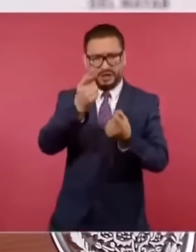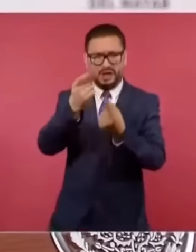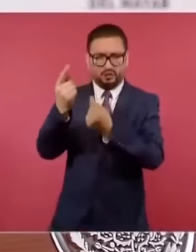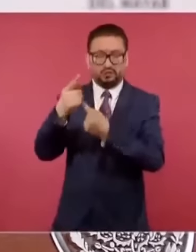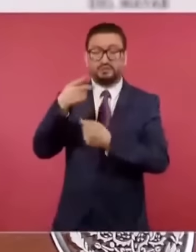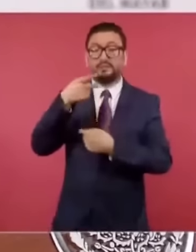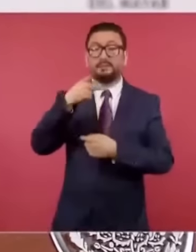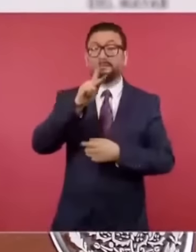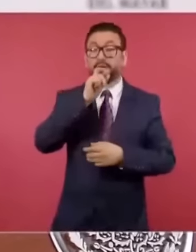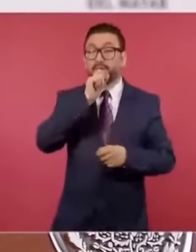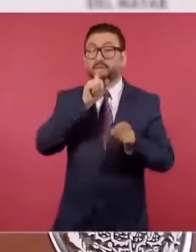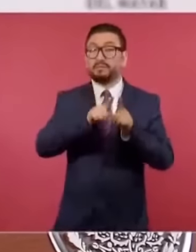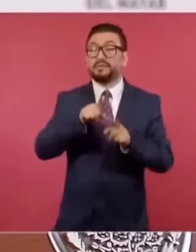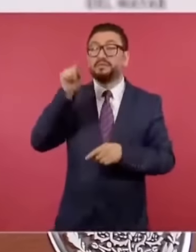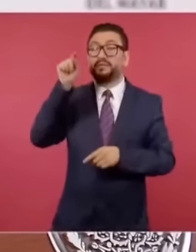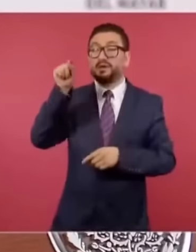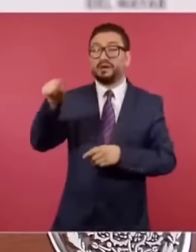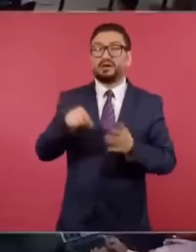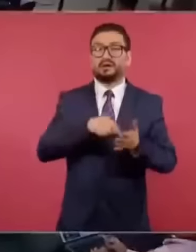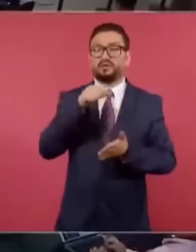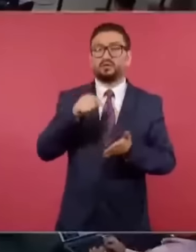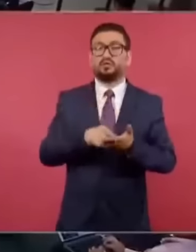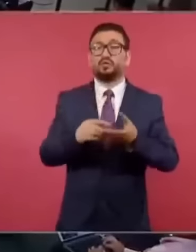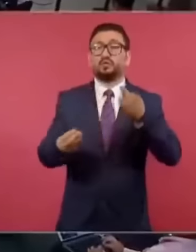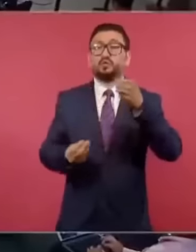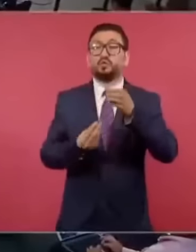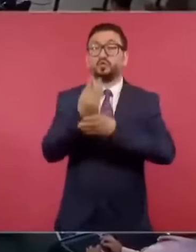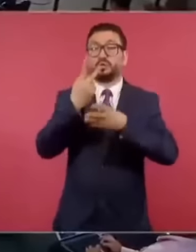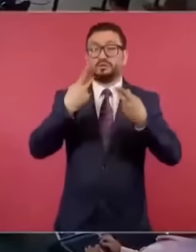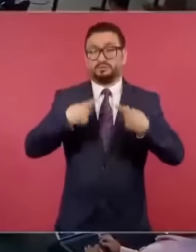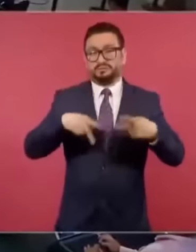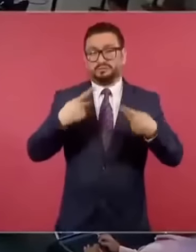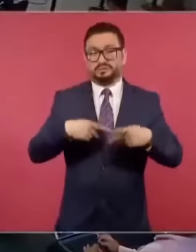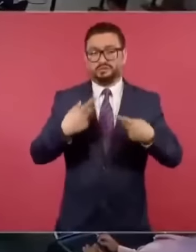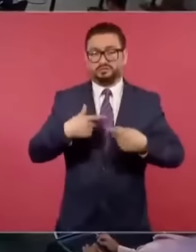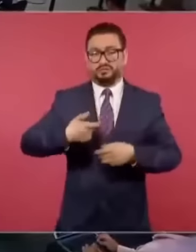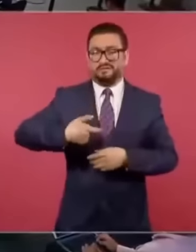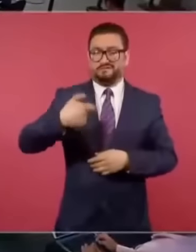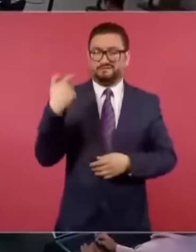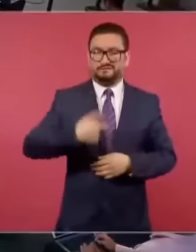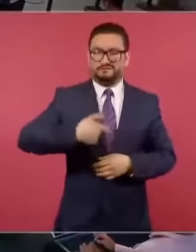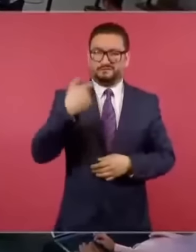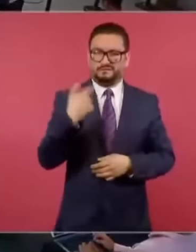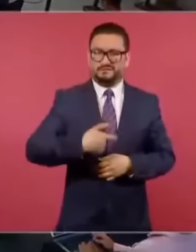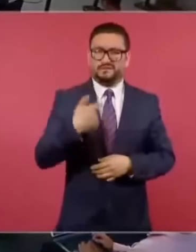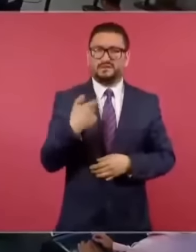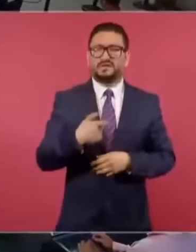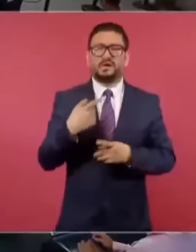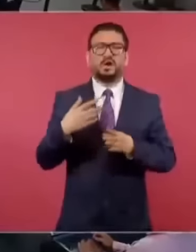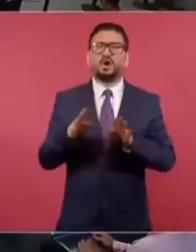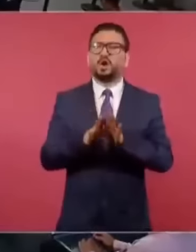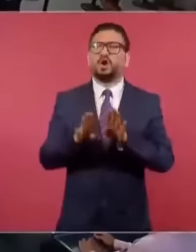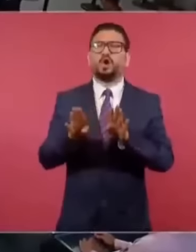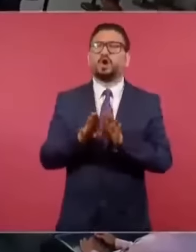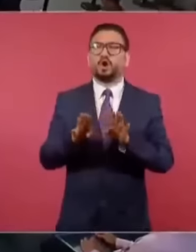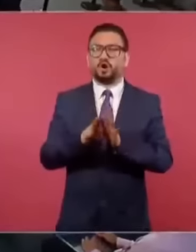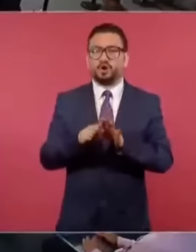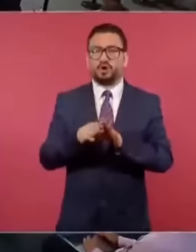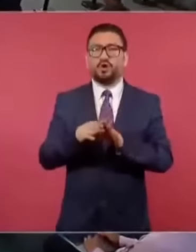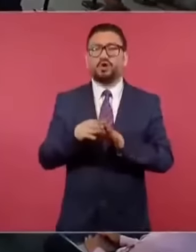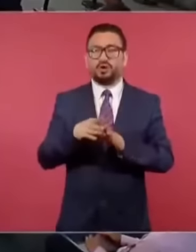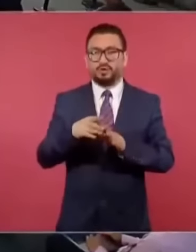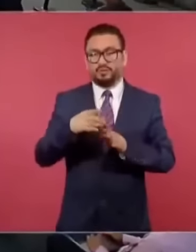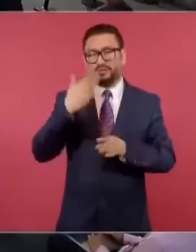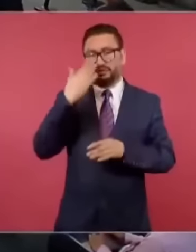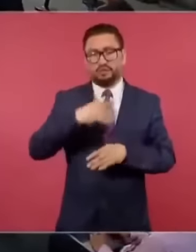también ahí viven los nuevos ricos, todos los que han hecho dinero al amparo del